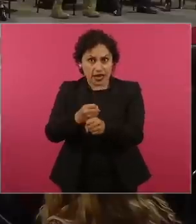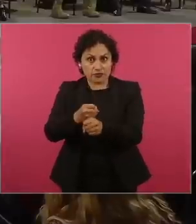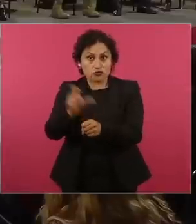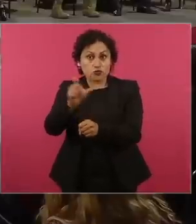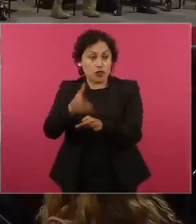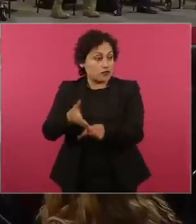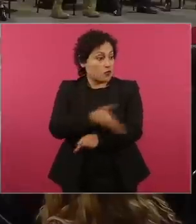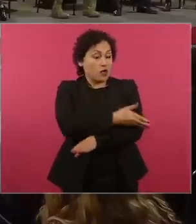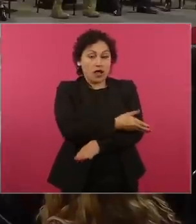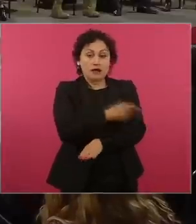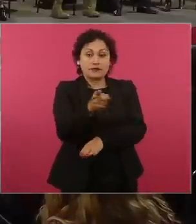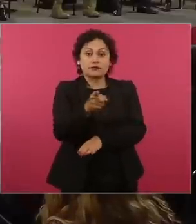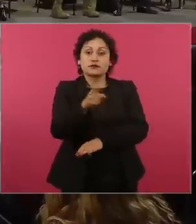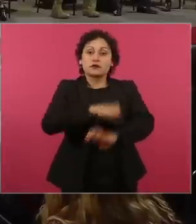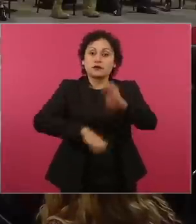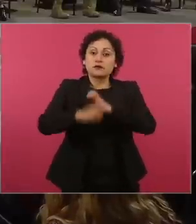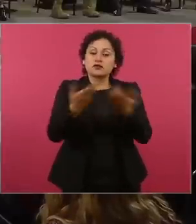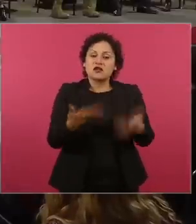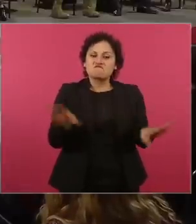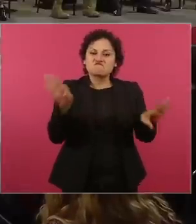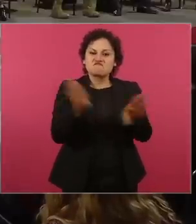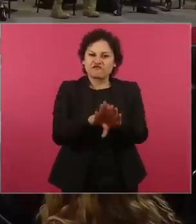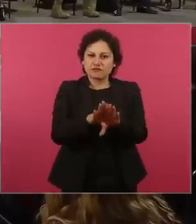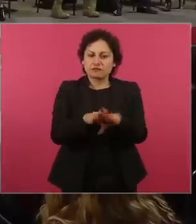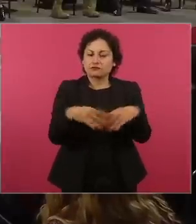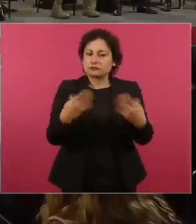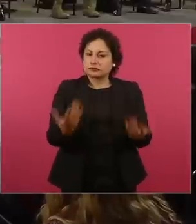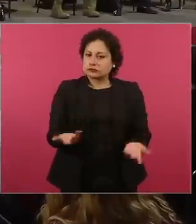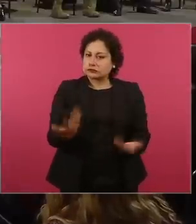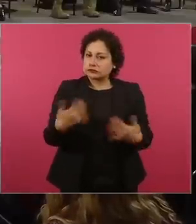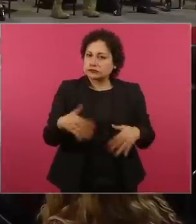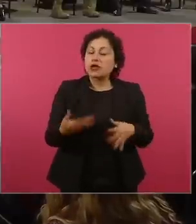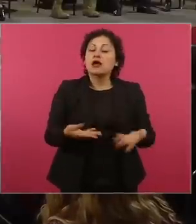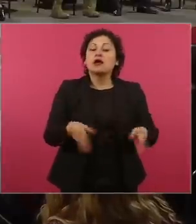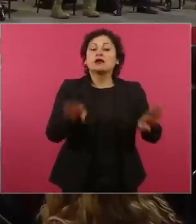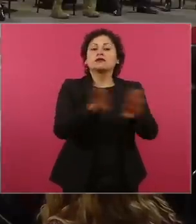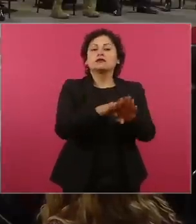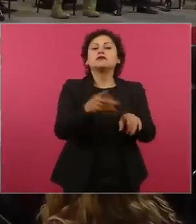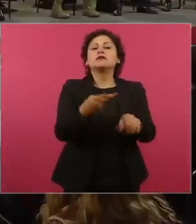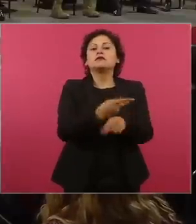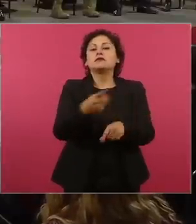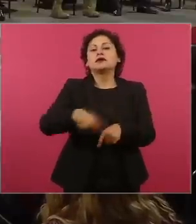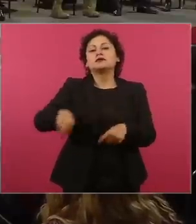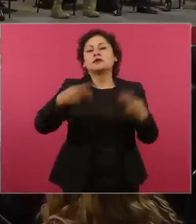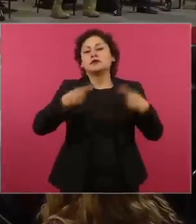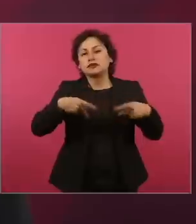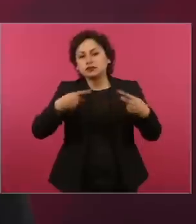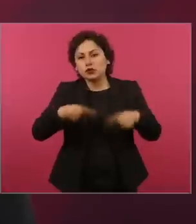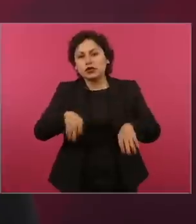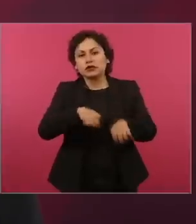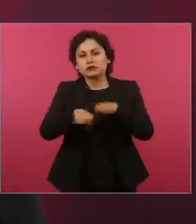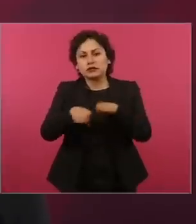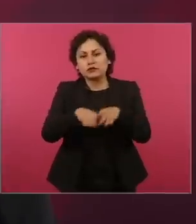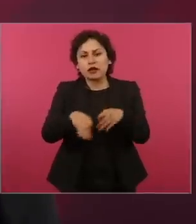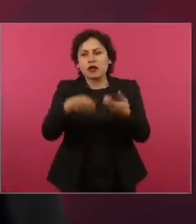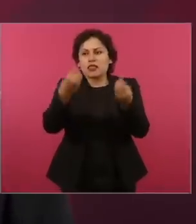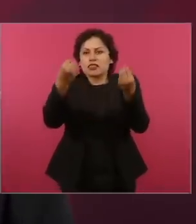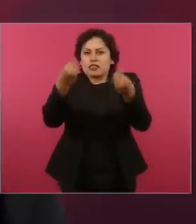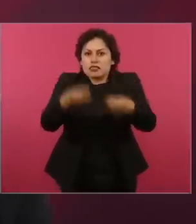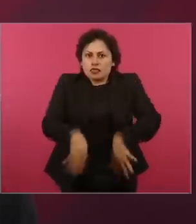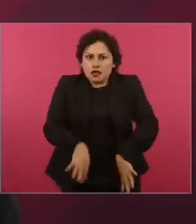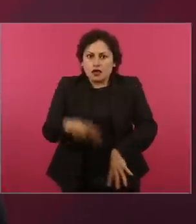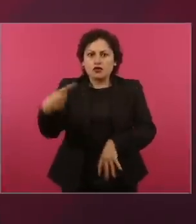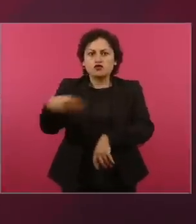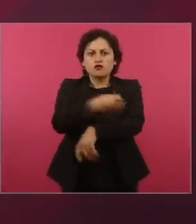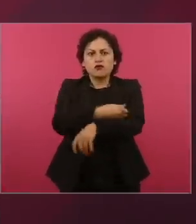Aviación, en la cual se quedaron muchas familias, pilotos, y a los cuales les mando un fuerte abrazo y con